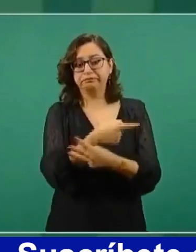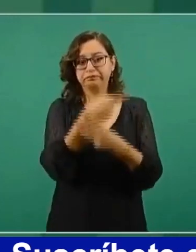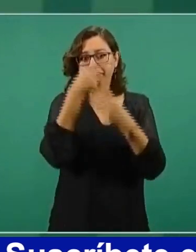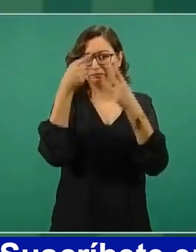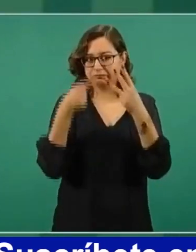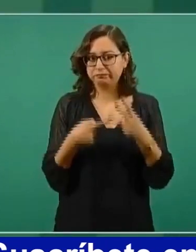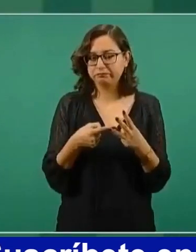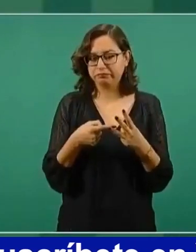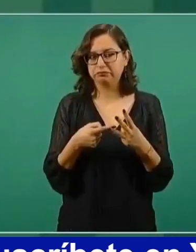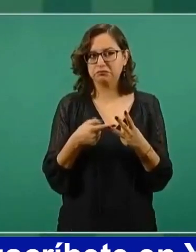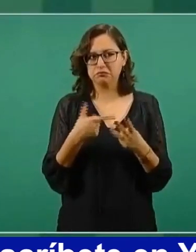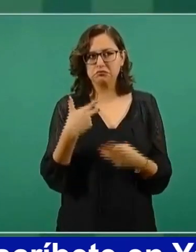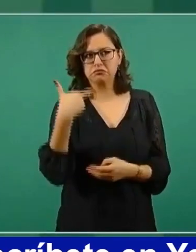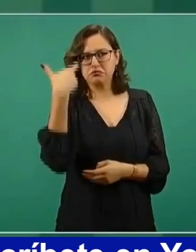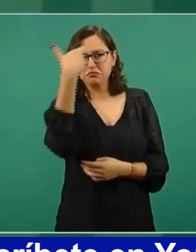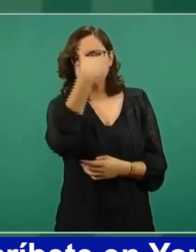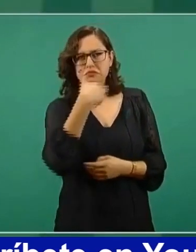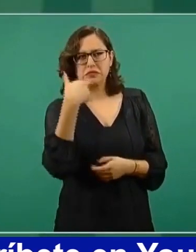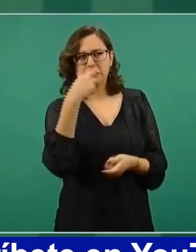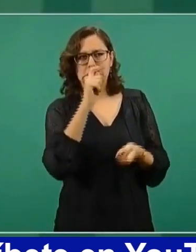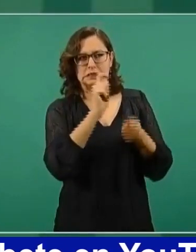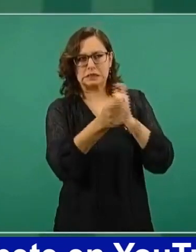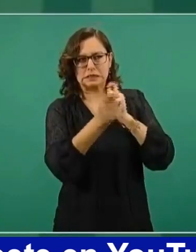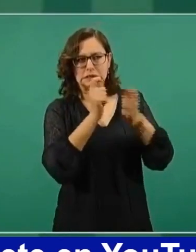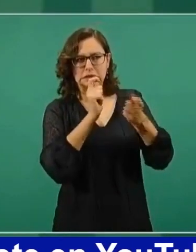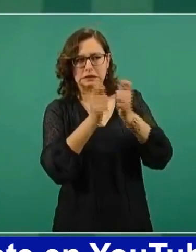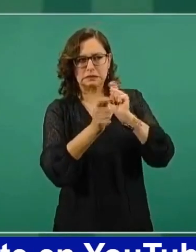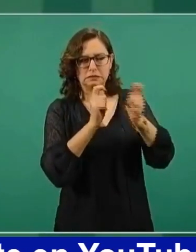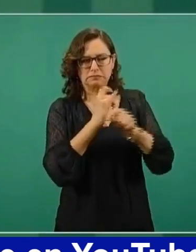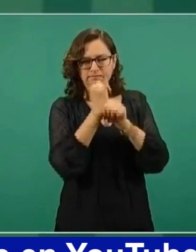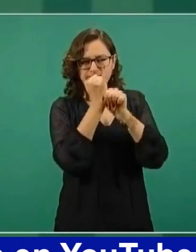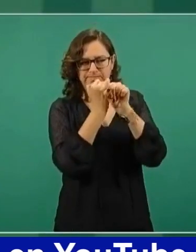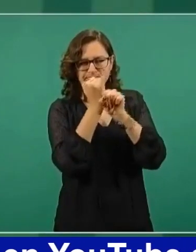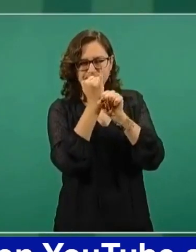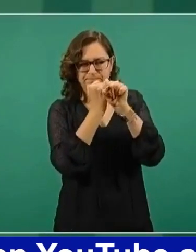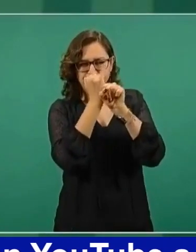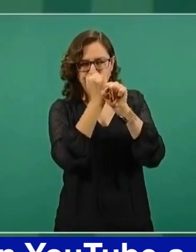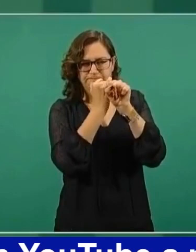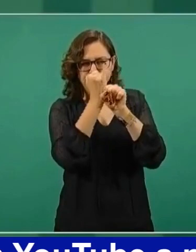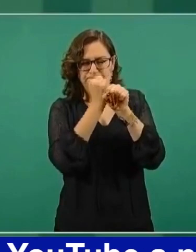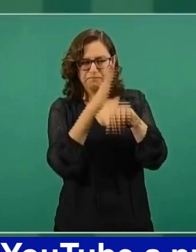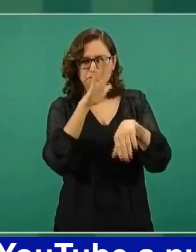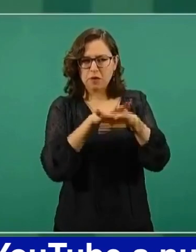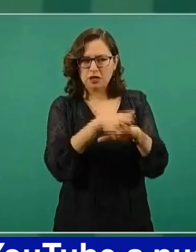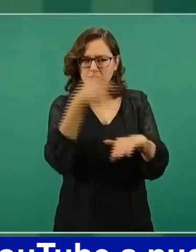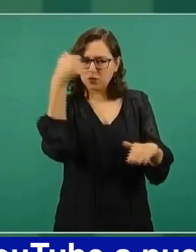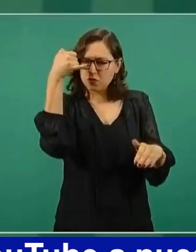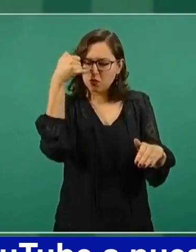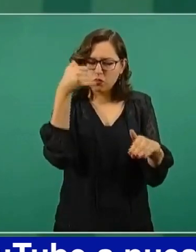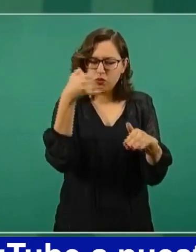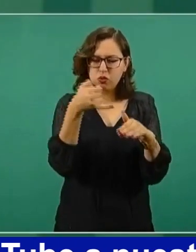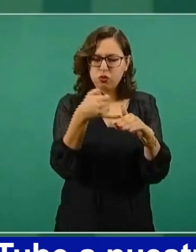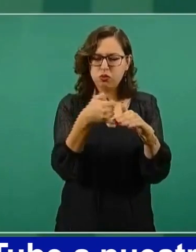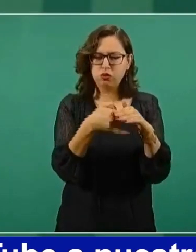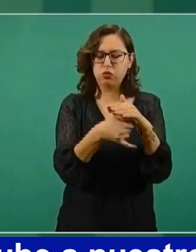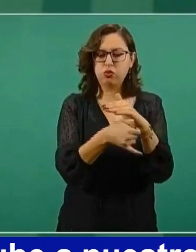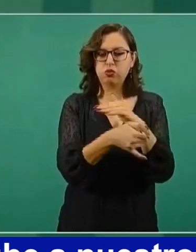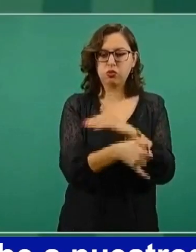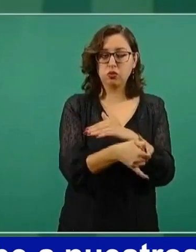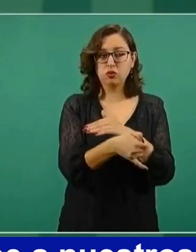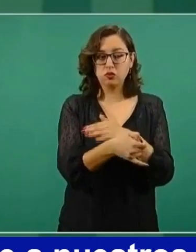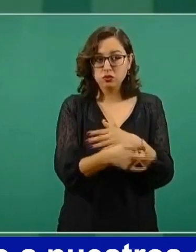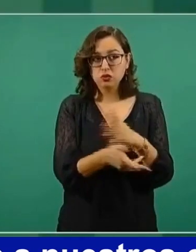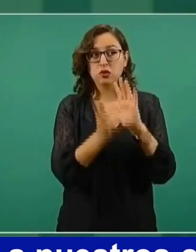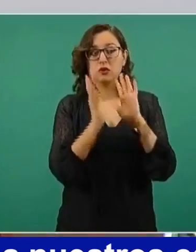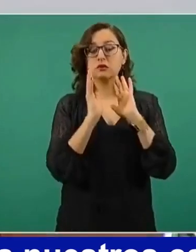llevar a cabo una investigación profunda y partir de